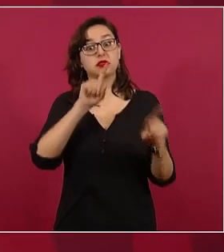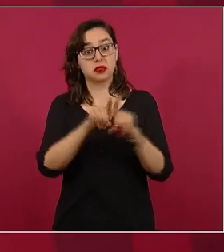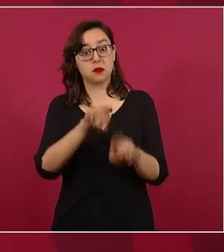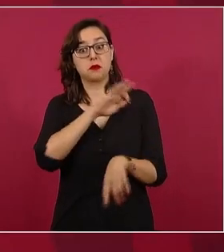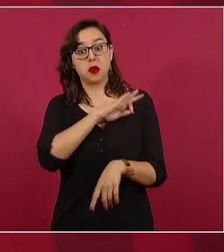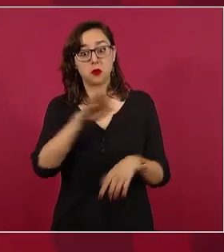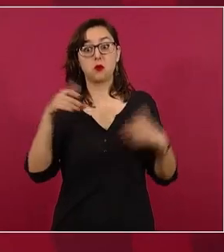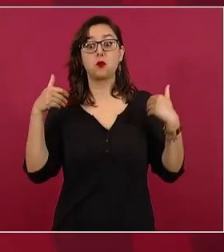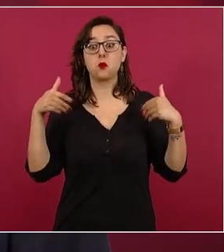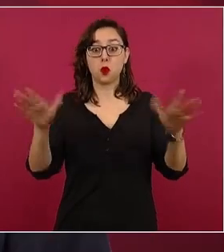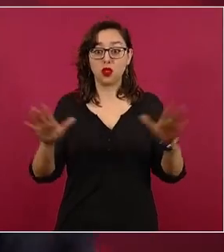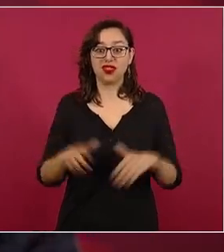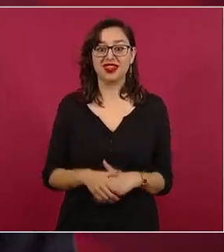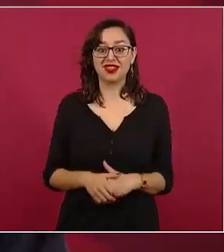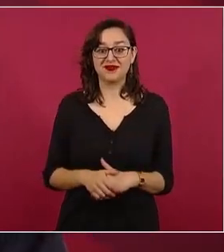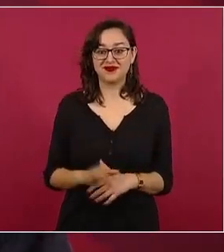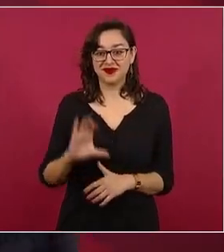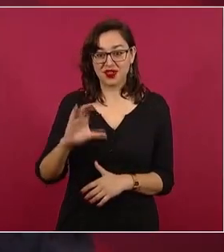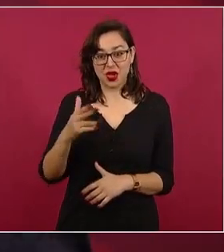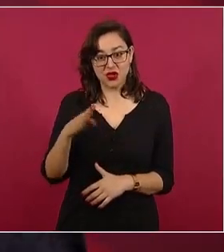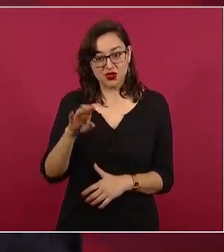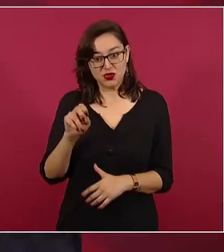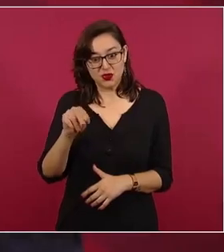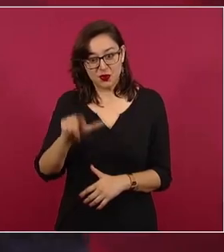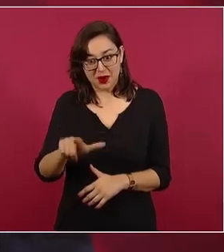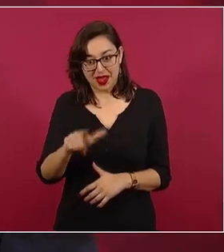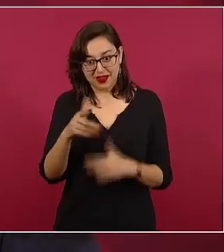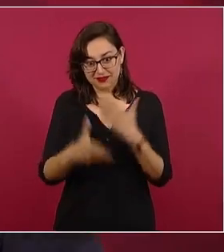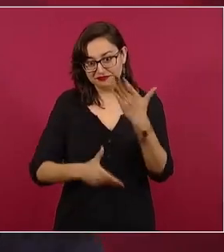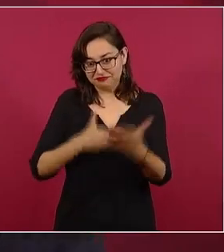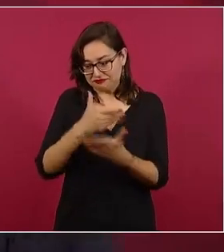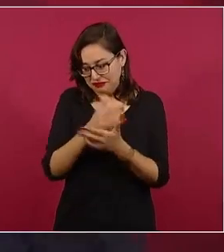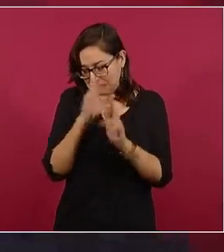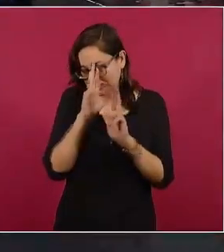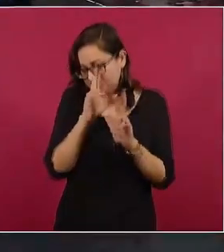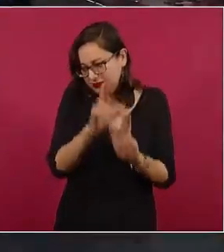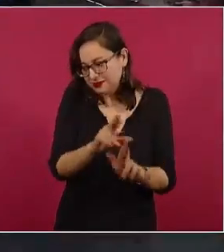Chumel con todo el respeto Chumel no se vaya a enojar